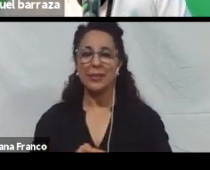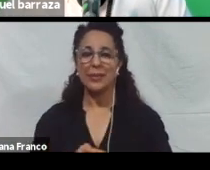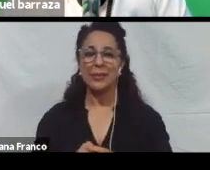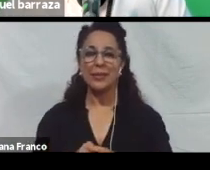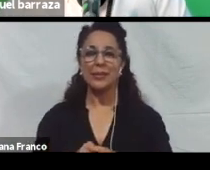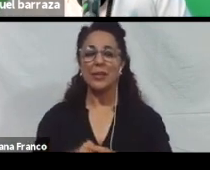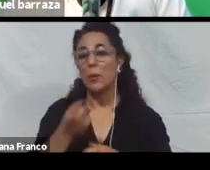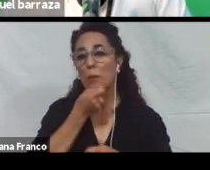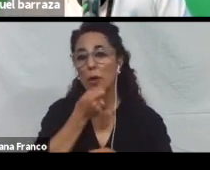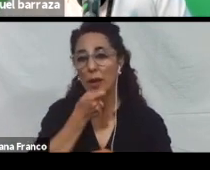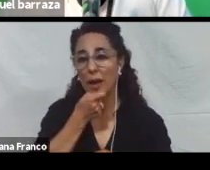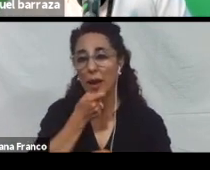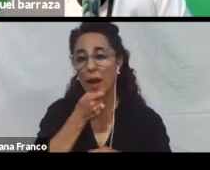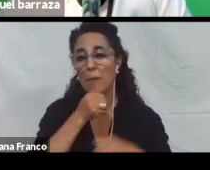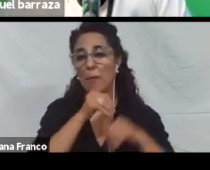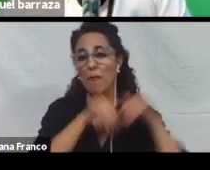votaciones. Nube de palabra.